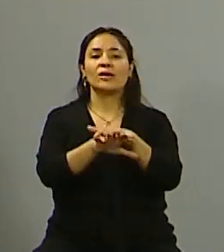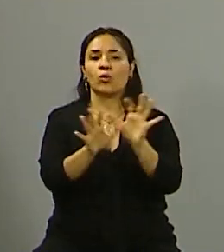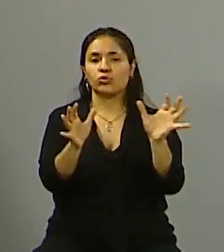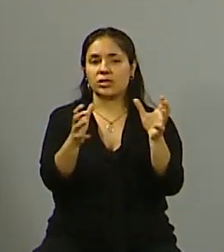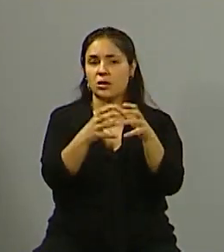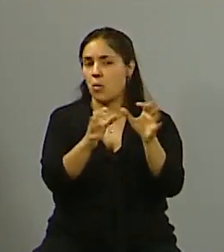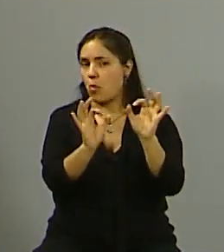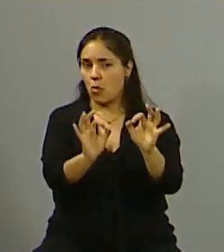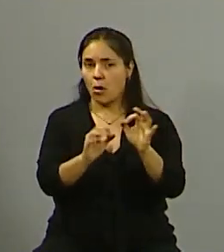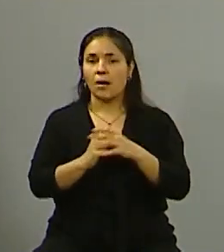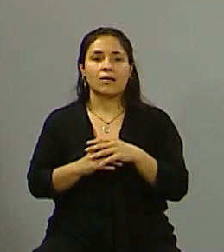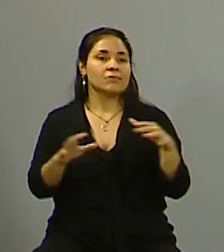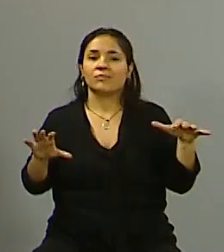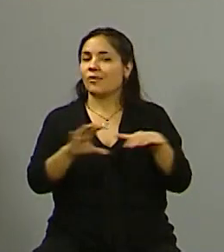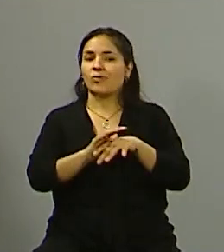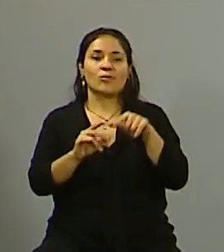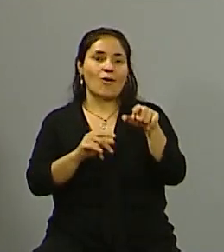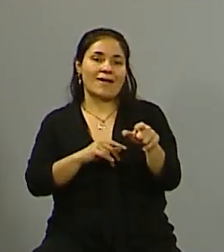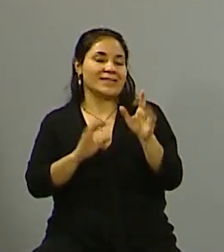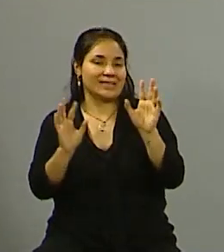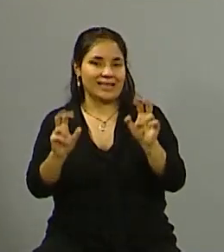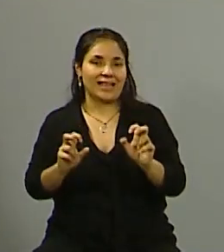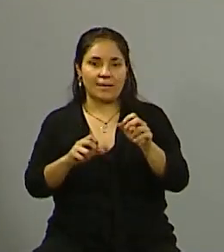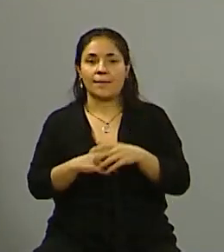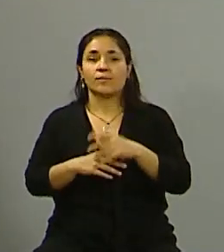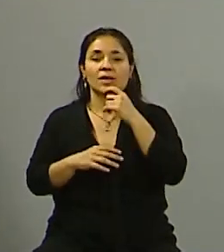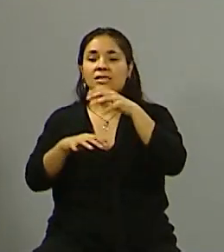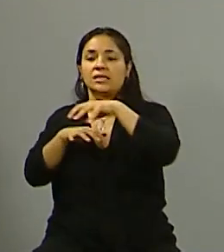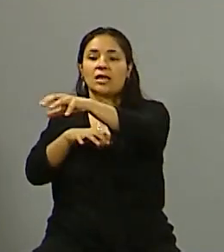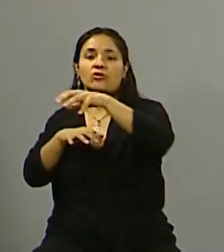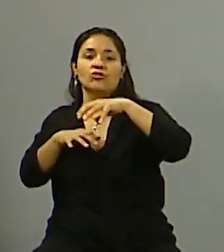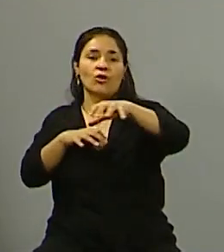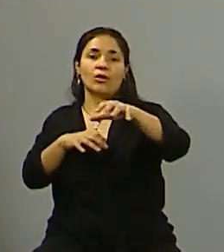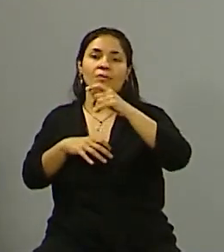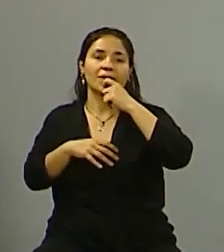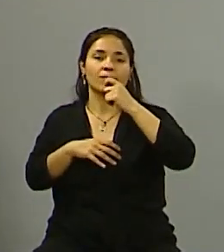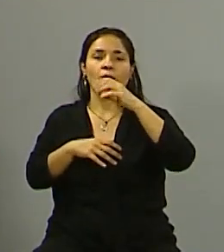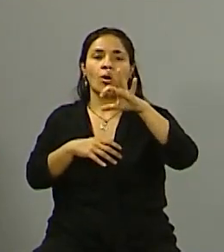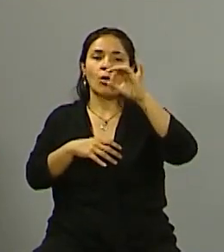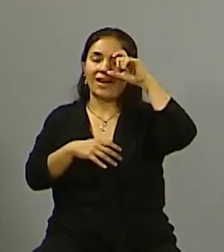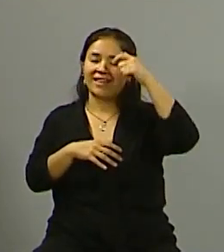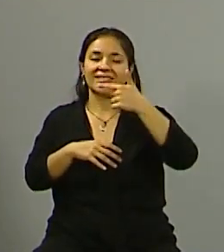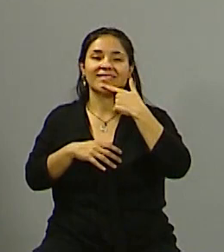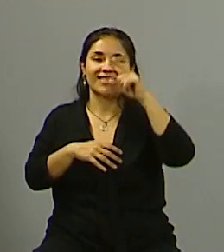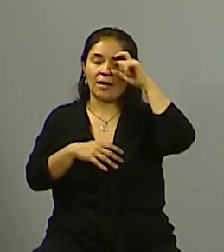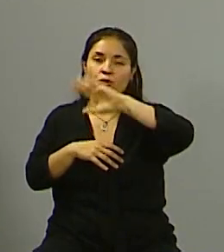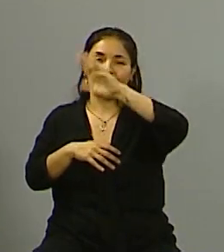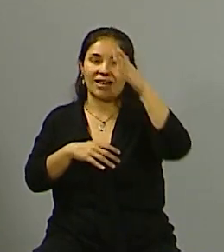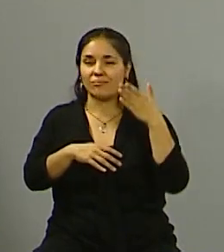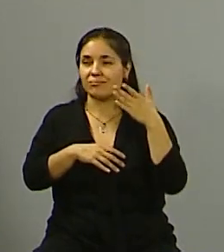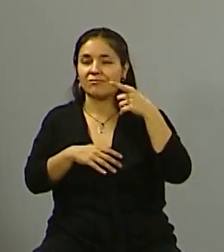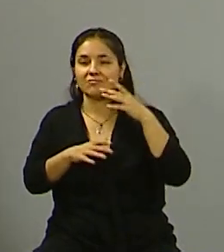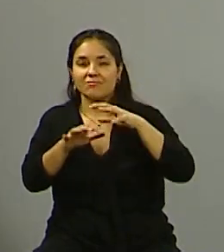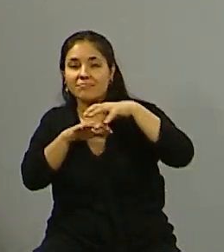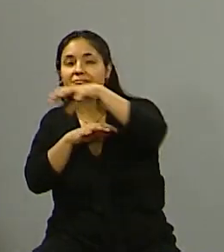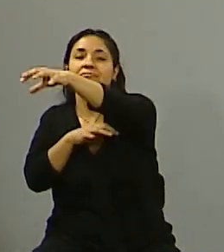precisamente para estas cosas, porque siempre hay sectores, que son los sectores que están más en el oeste y más al este de godecruce, donde antes